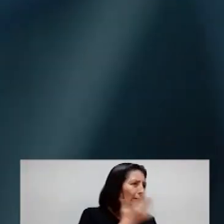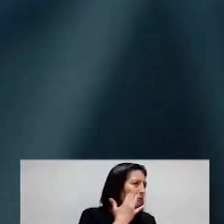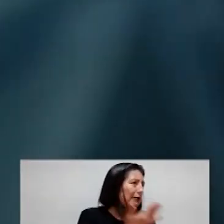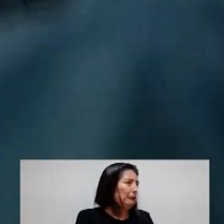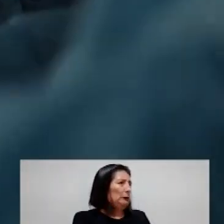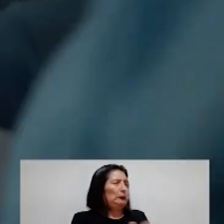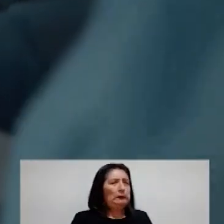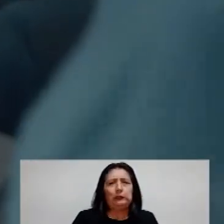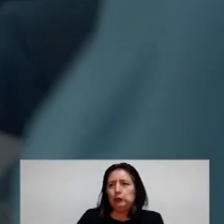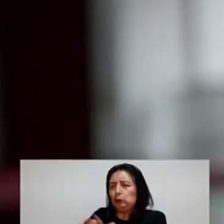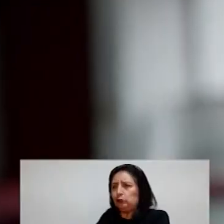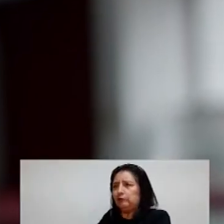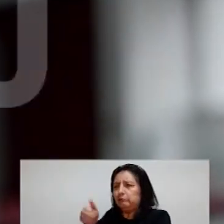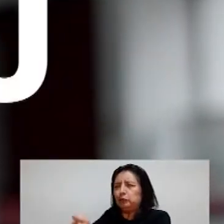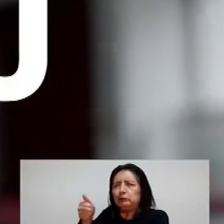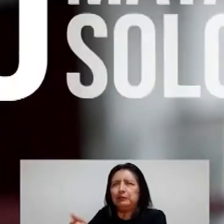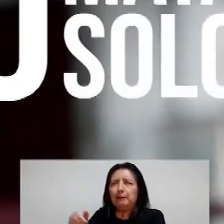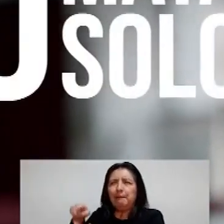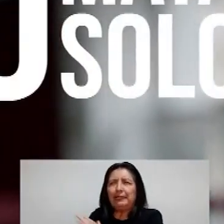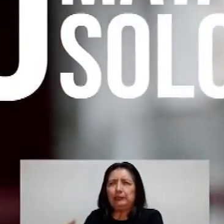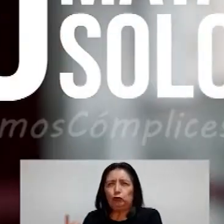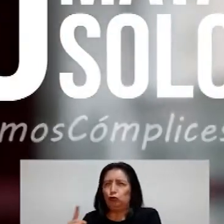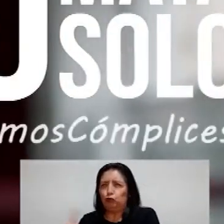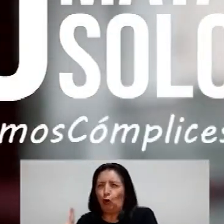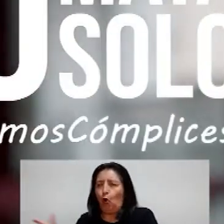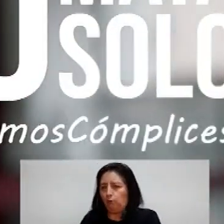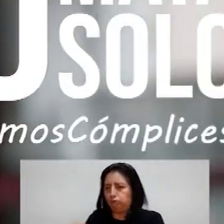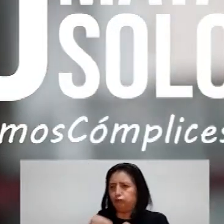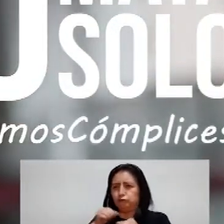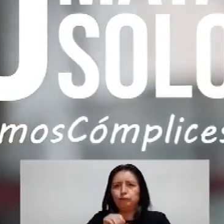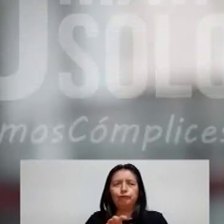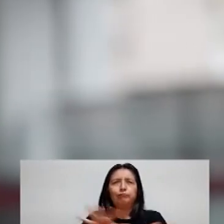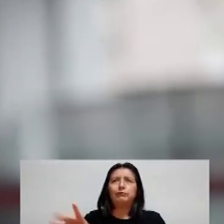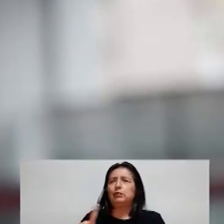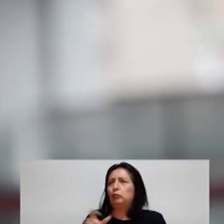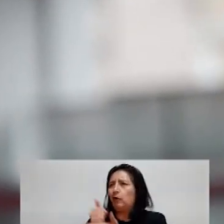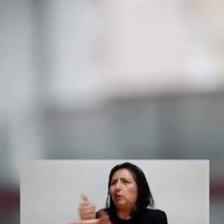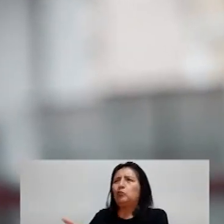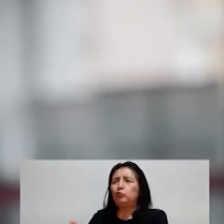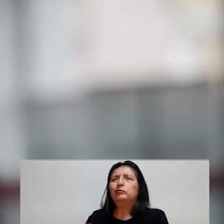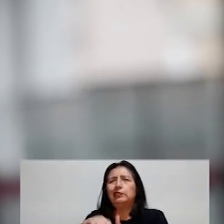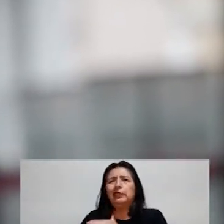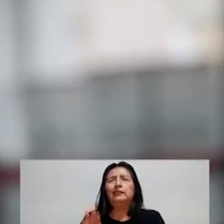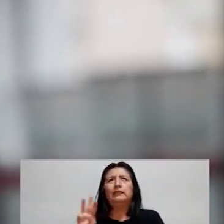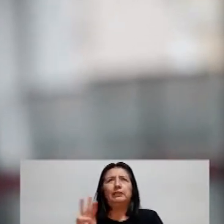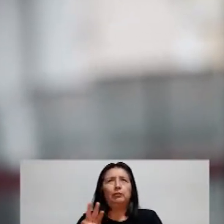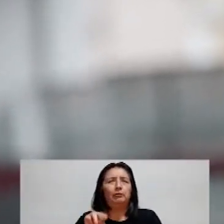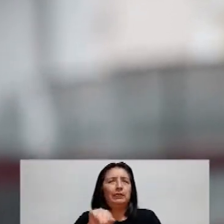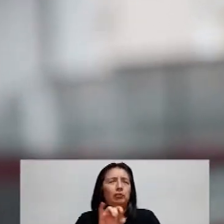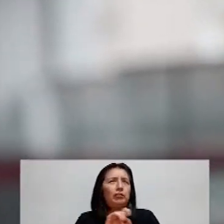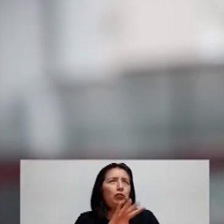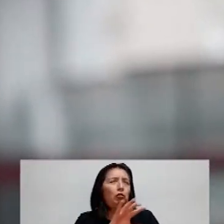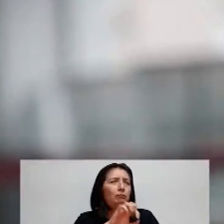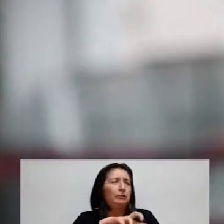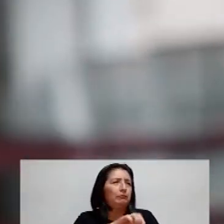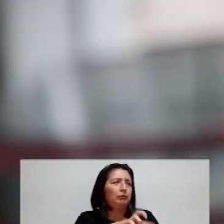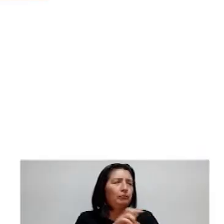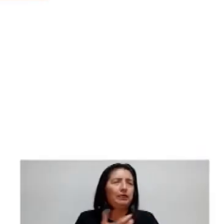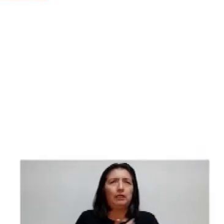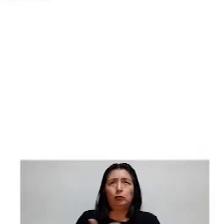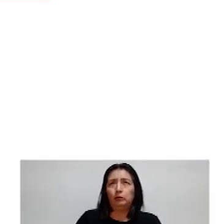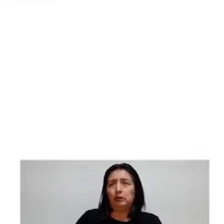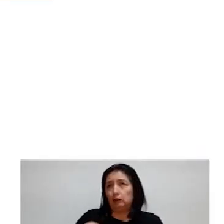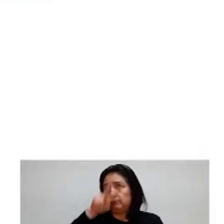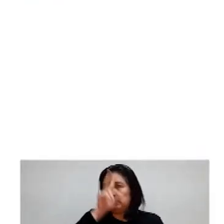sabe que no lo fue. El COVID no mata solo. No seamos cómplices. Ingresa a www.noseamoscómplices.pe